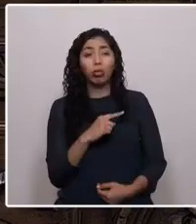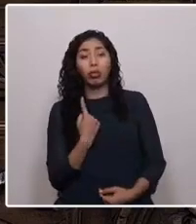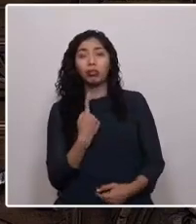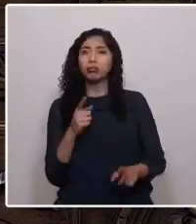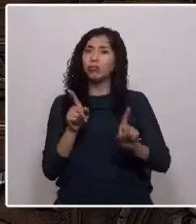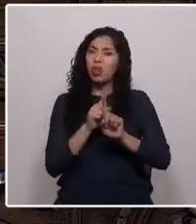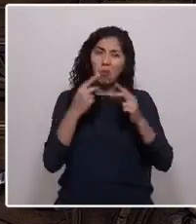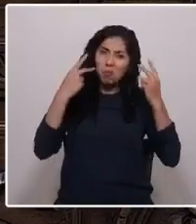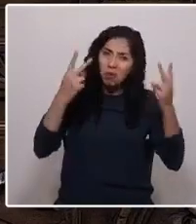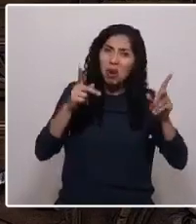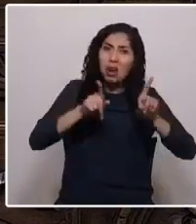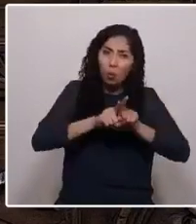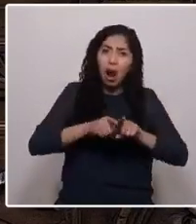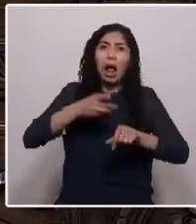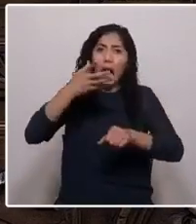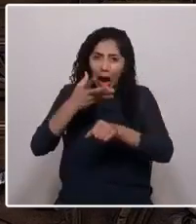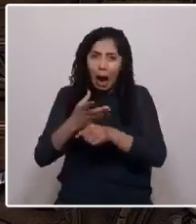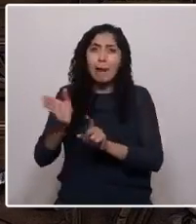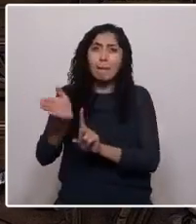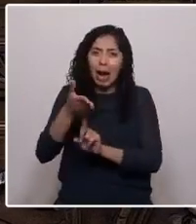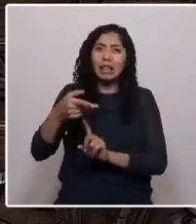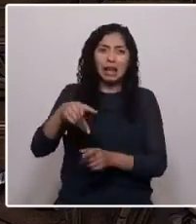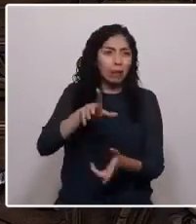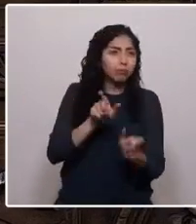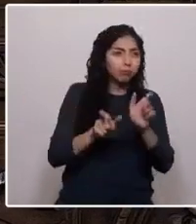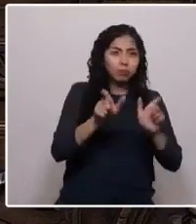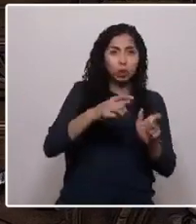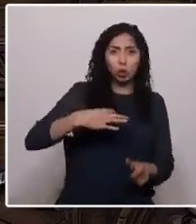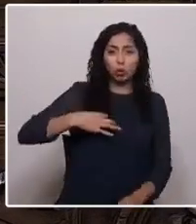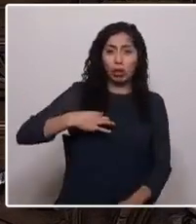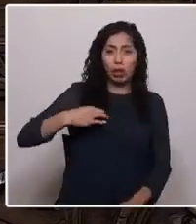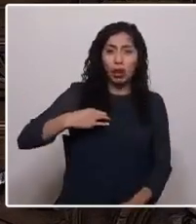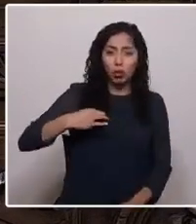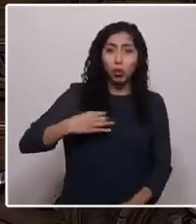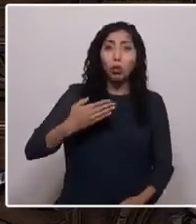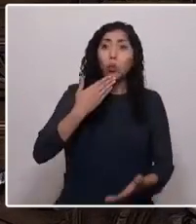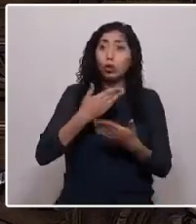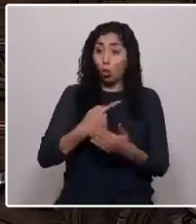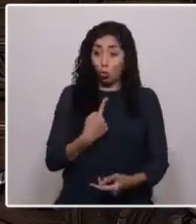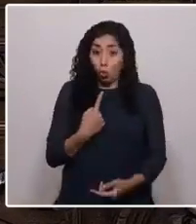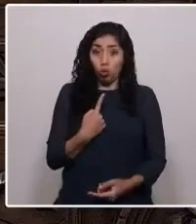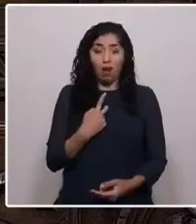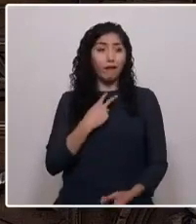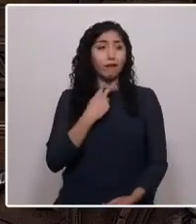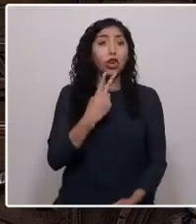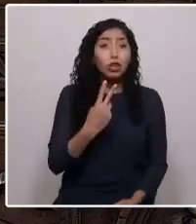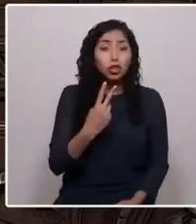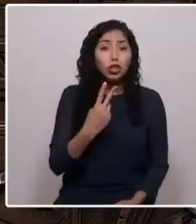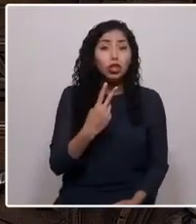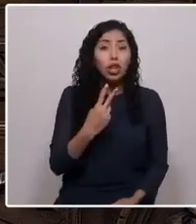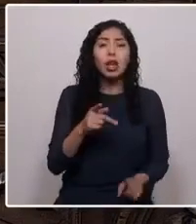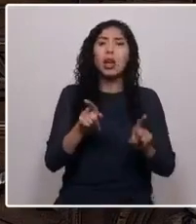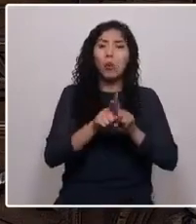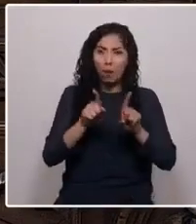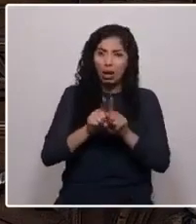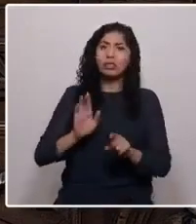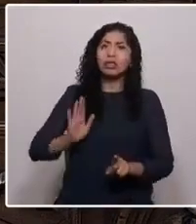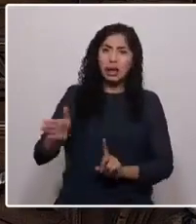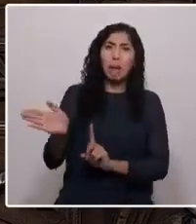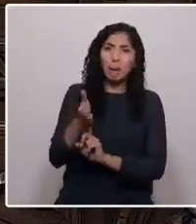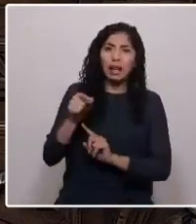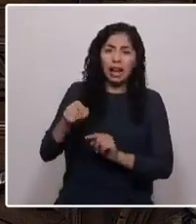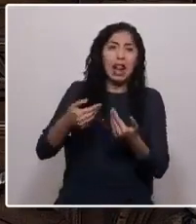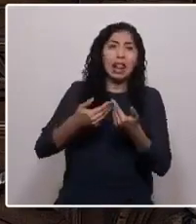aún hay patria ciudadanos. Porque mientras exista uno de nosotros alzando la voz por la libertad, aún habrá patria y esa patria será